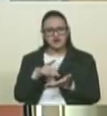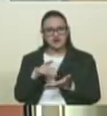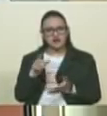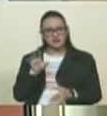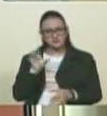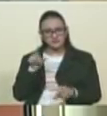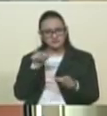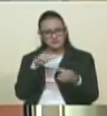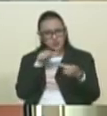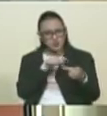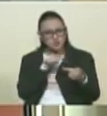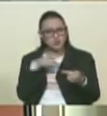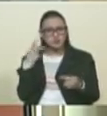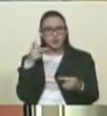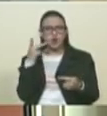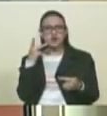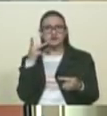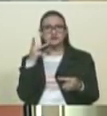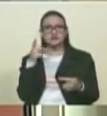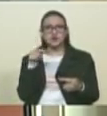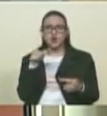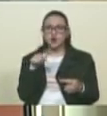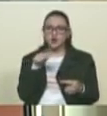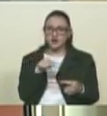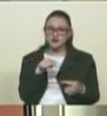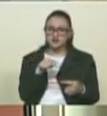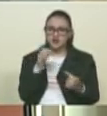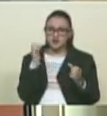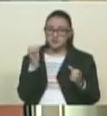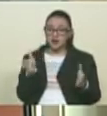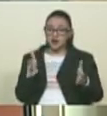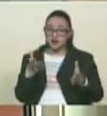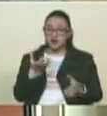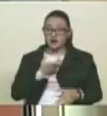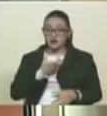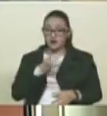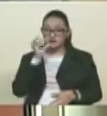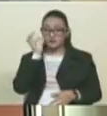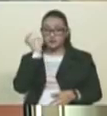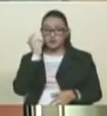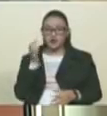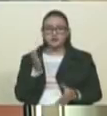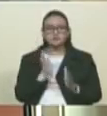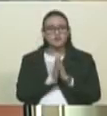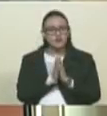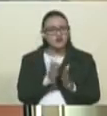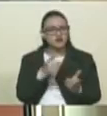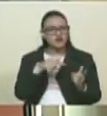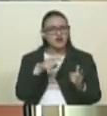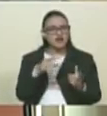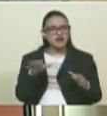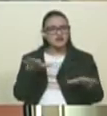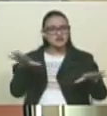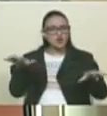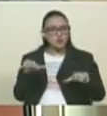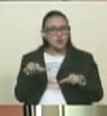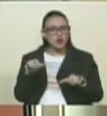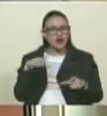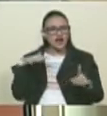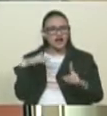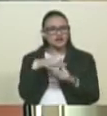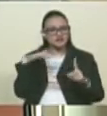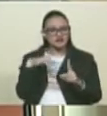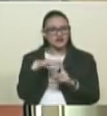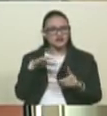político que en un evento electoral como este para escoger alcaldes y alcaldesas convoca a atacar el sistema electoral